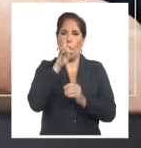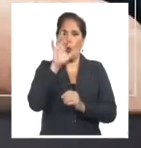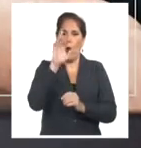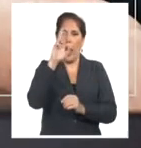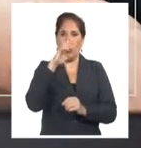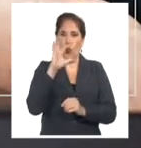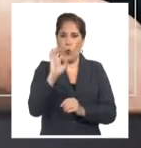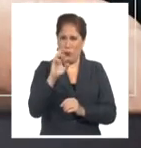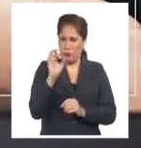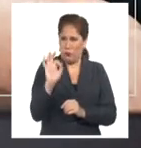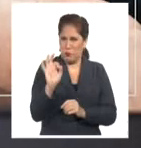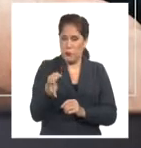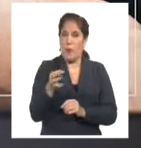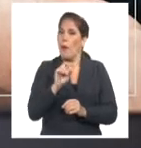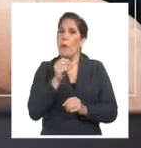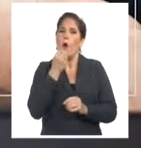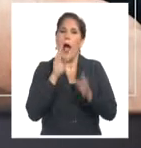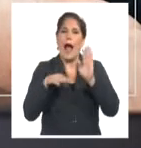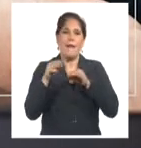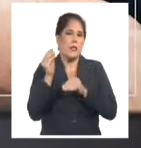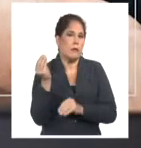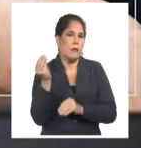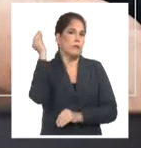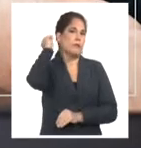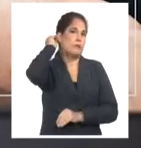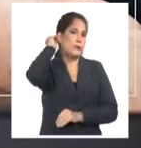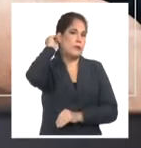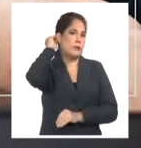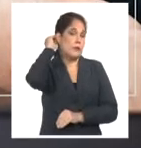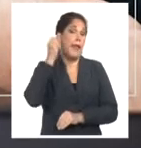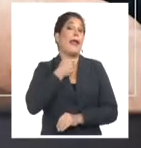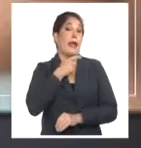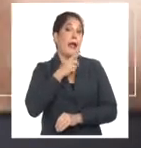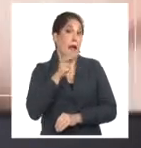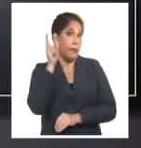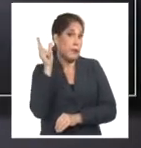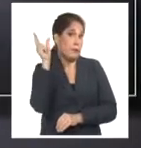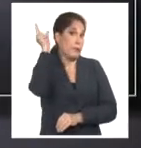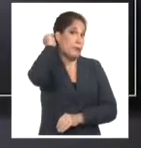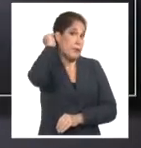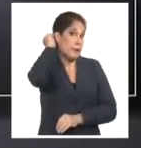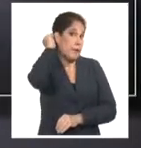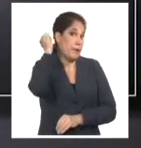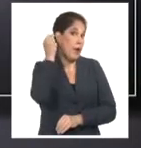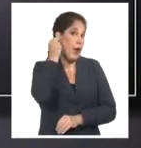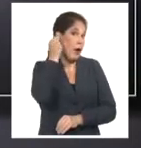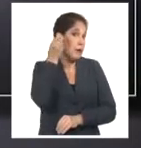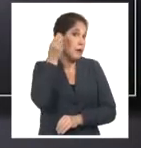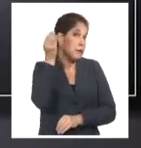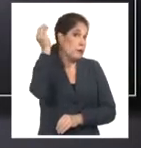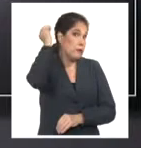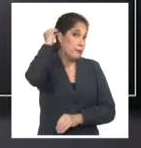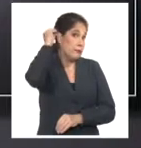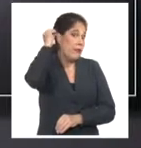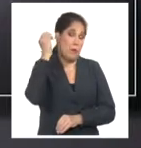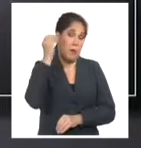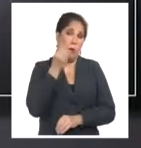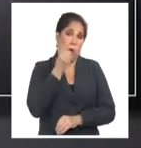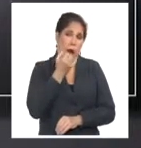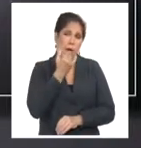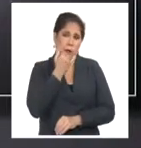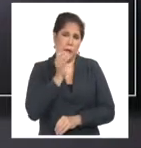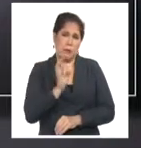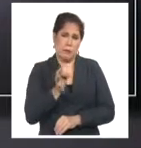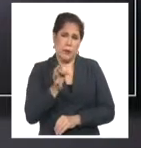o prótesis biónicas. Por ejemplo, uno de ellos es el oído biónico, que es el implante coquear, que es que